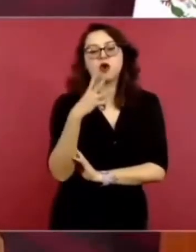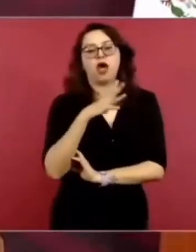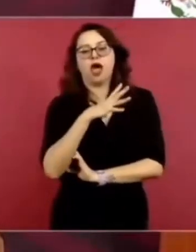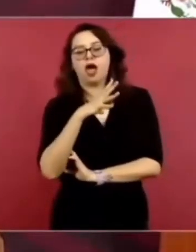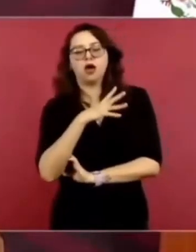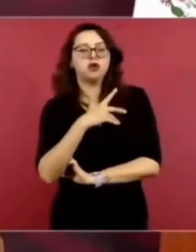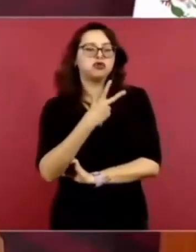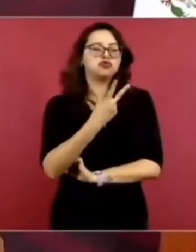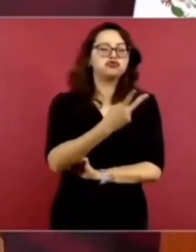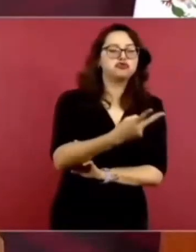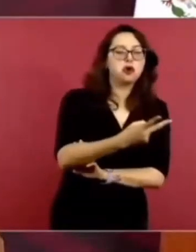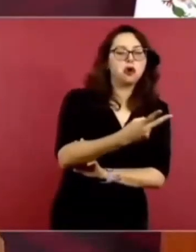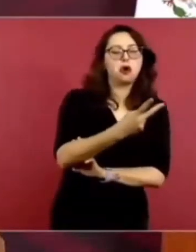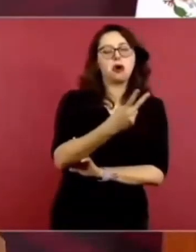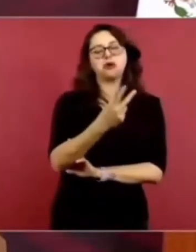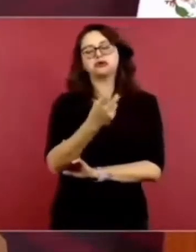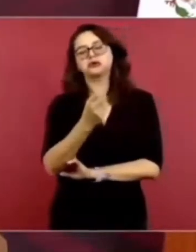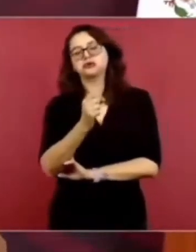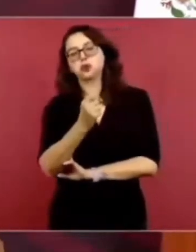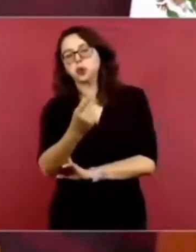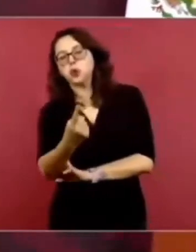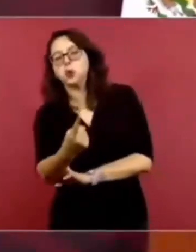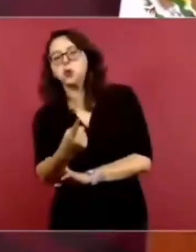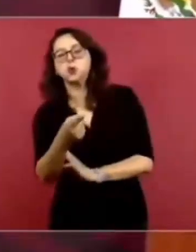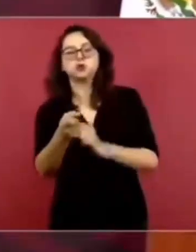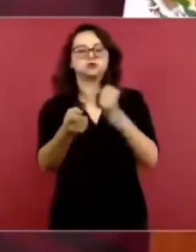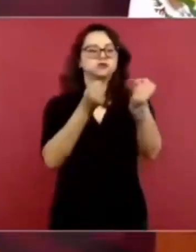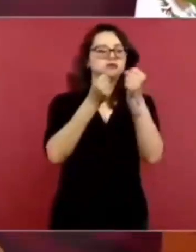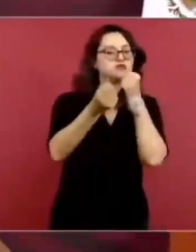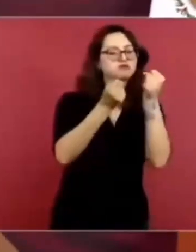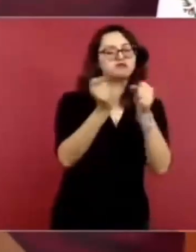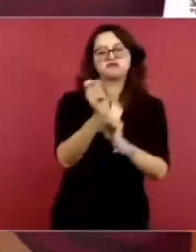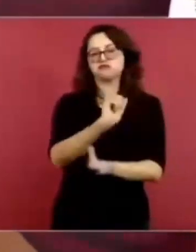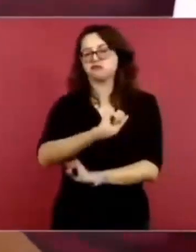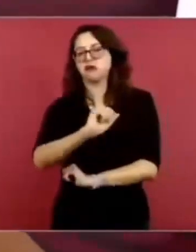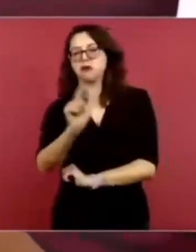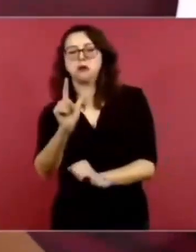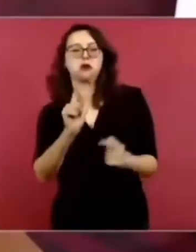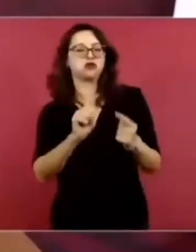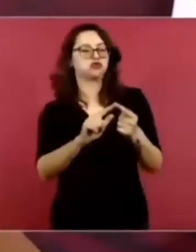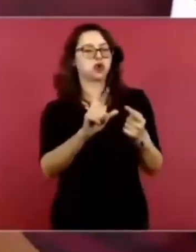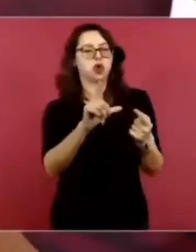un López Dóriga, un Lore de Mola, un Ciro,